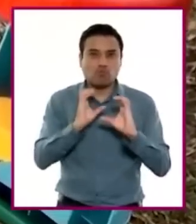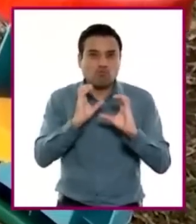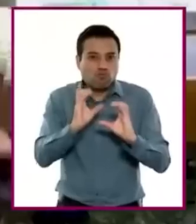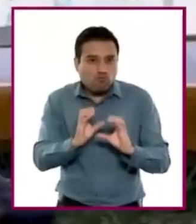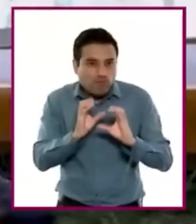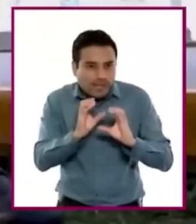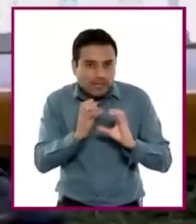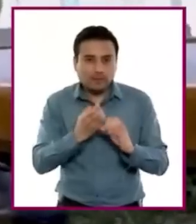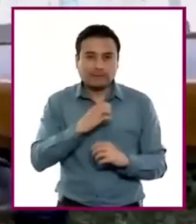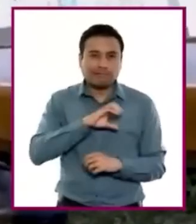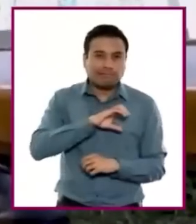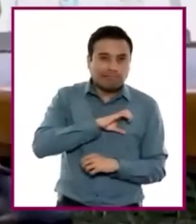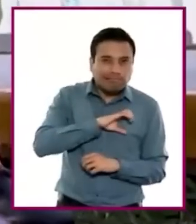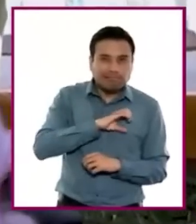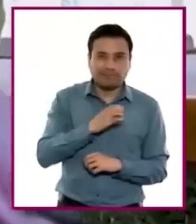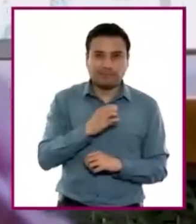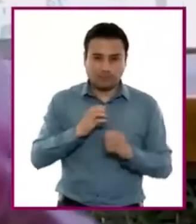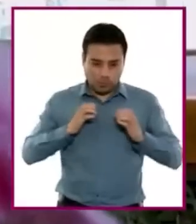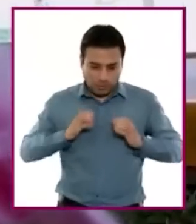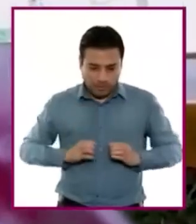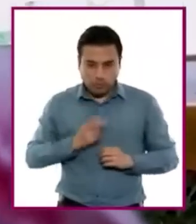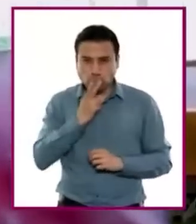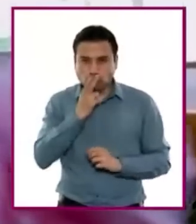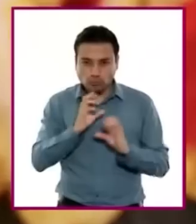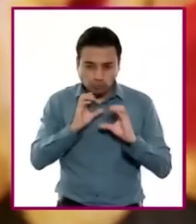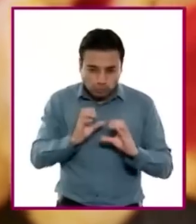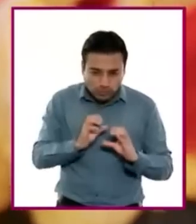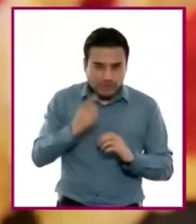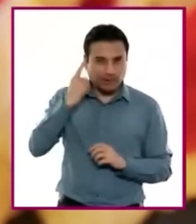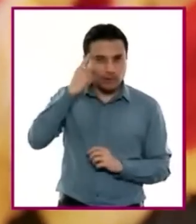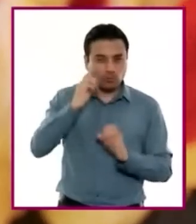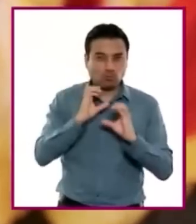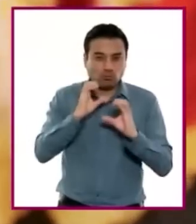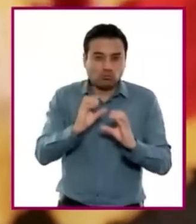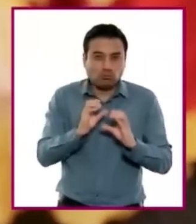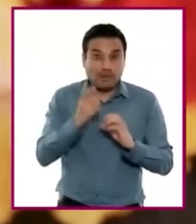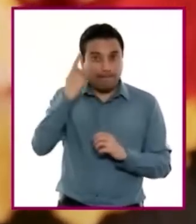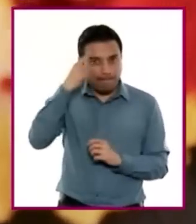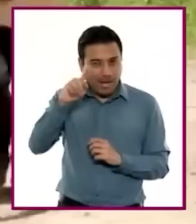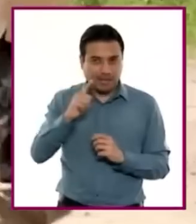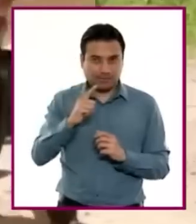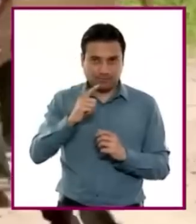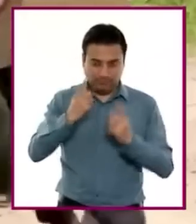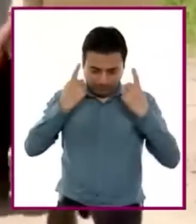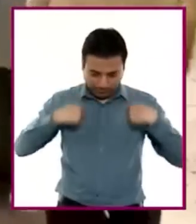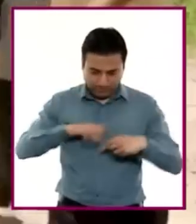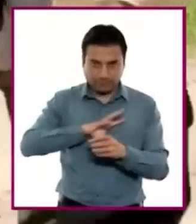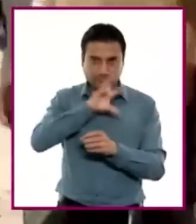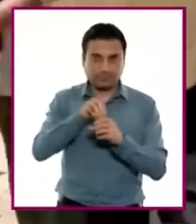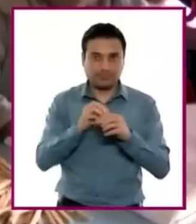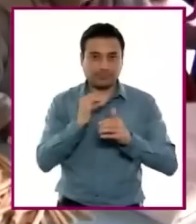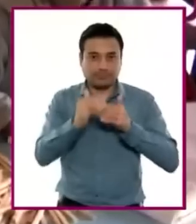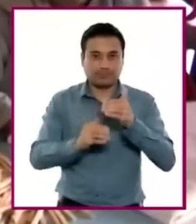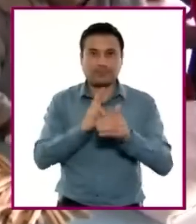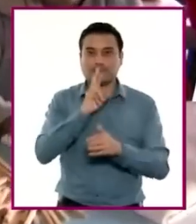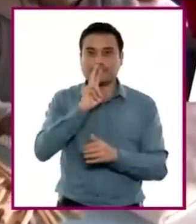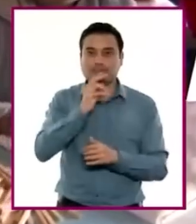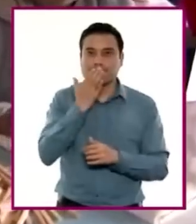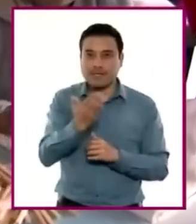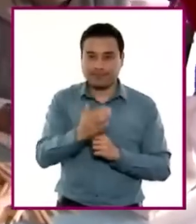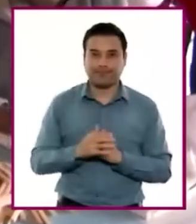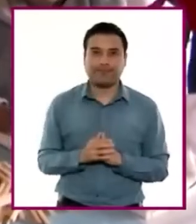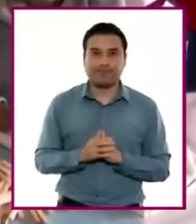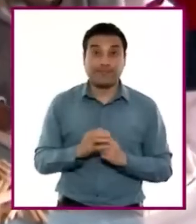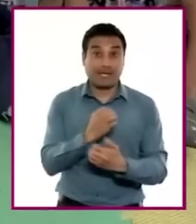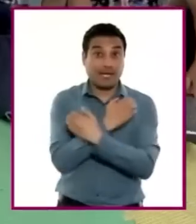físico, mental, que se provee a las niñas y niños para su desarrollo integral. En educación preescolar, se